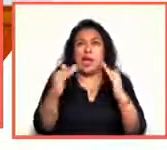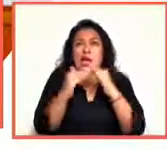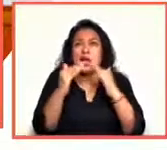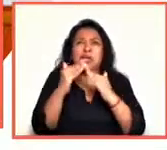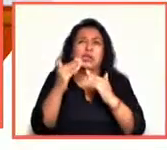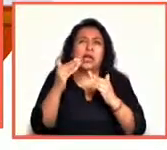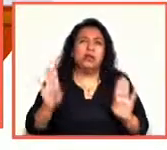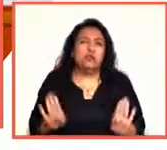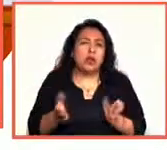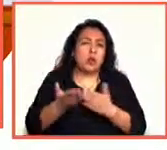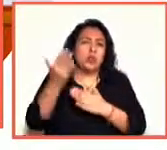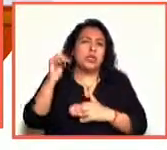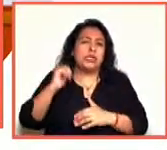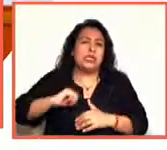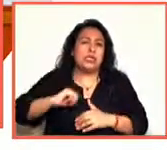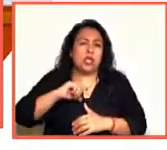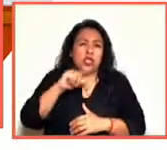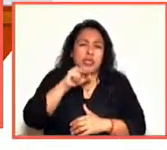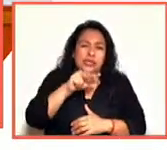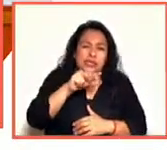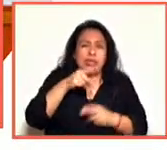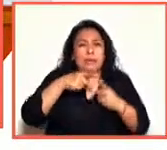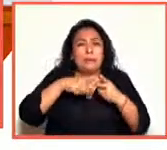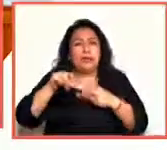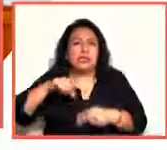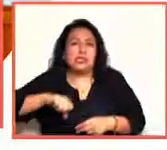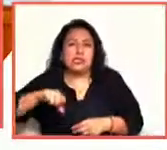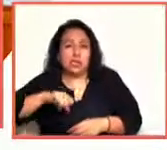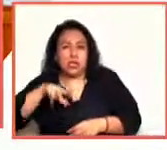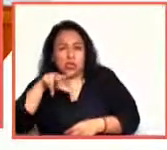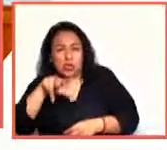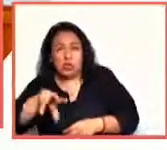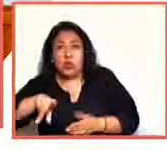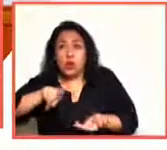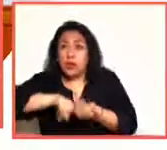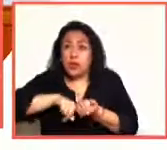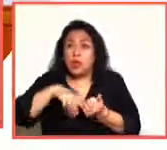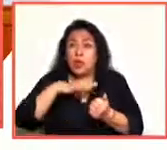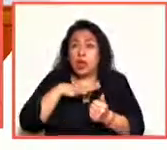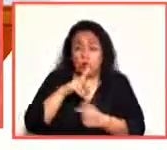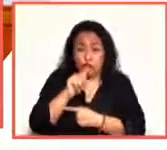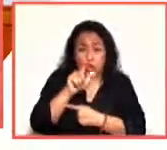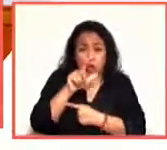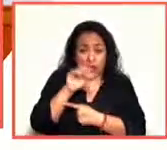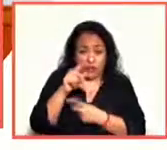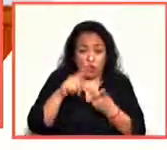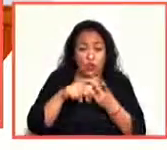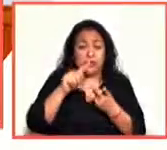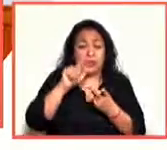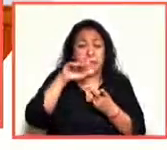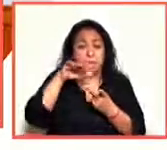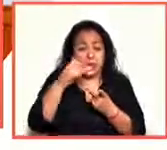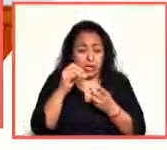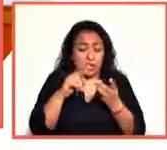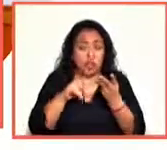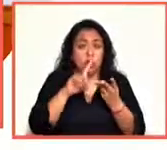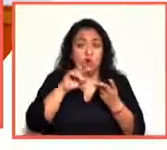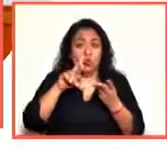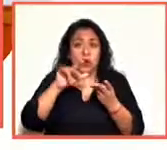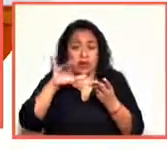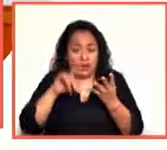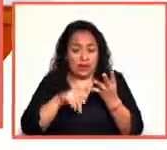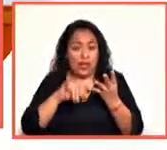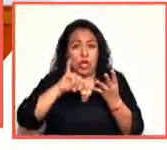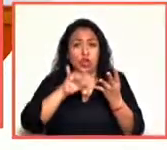del siglo XVII y principios del XVIII y tiene un acervo con obra de Francisco Toledo, Rufino Tamayo, Doctor Lacra, José